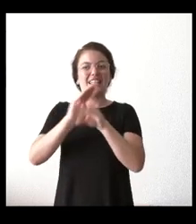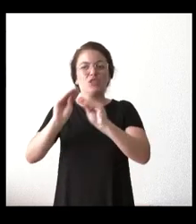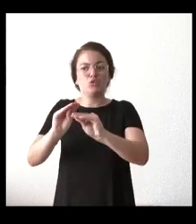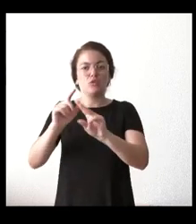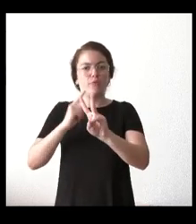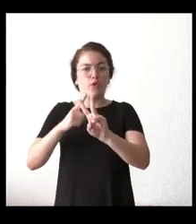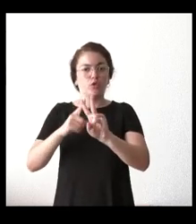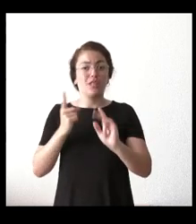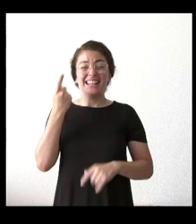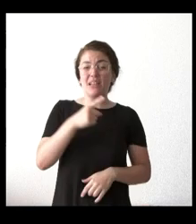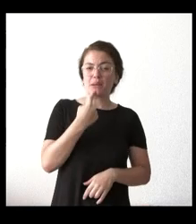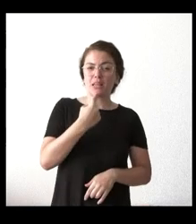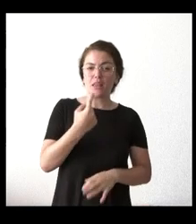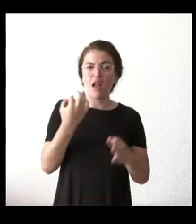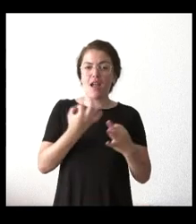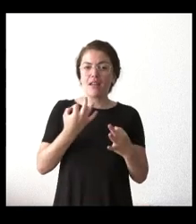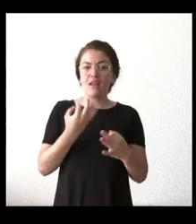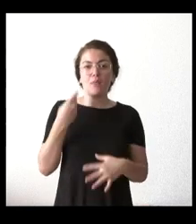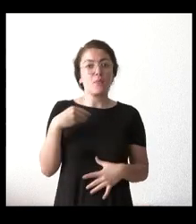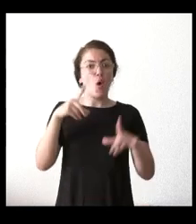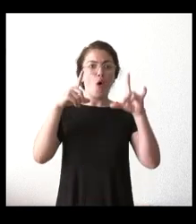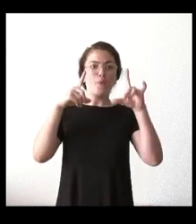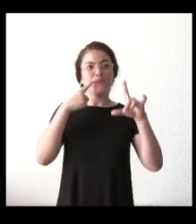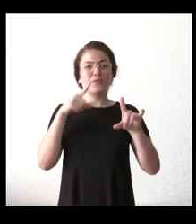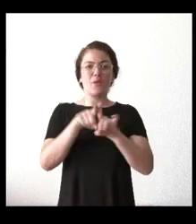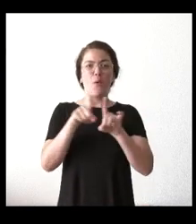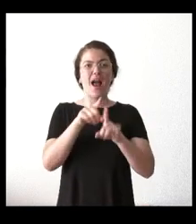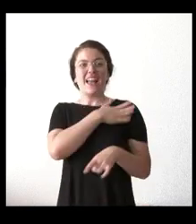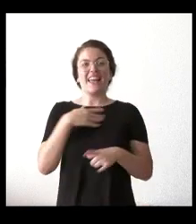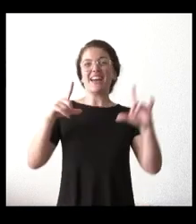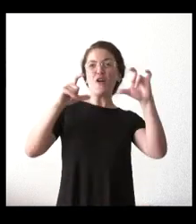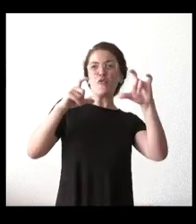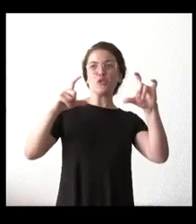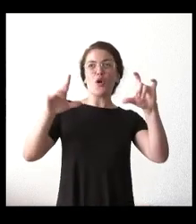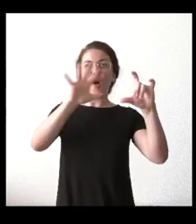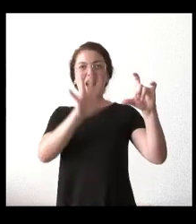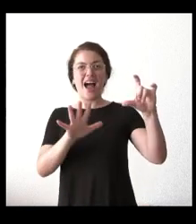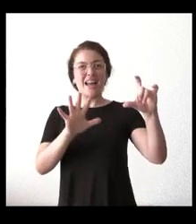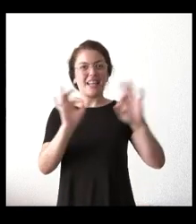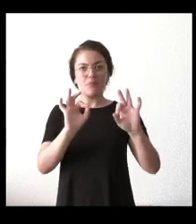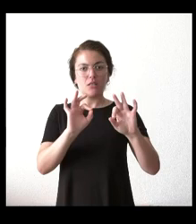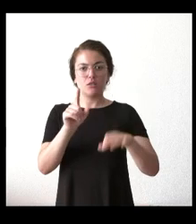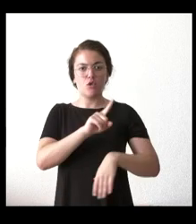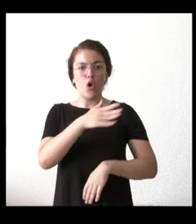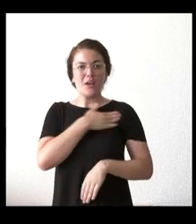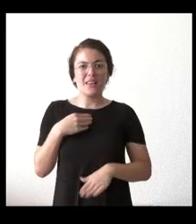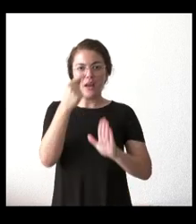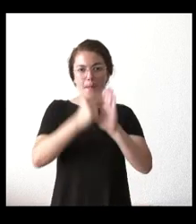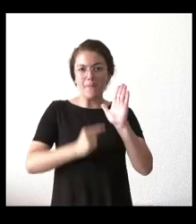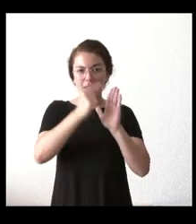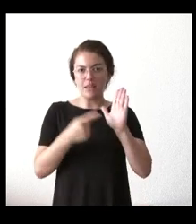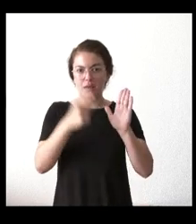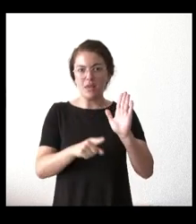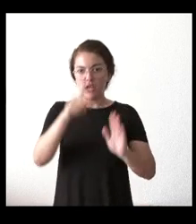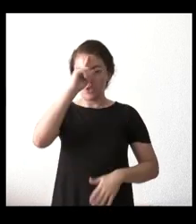también apuntaba que, lejos de la fotografía, ellos apostaban por tomar medidas. No sé si la parte del BP se da por aludida cuando